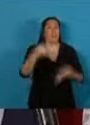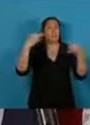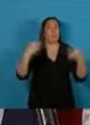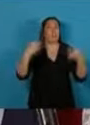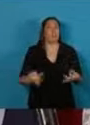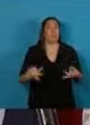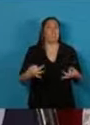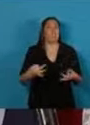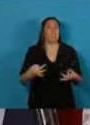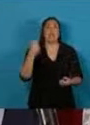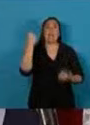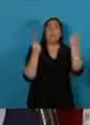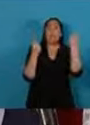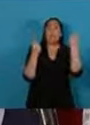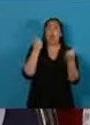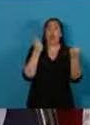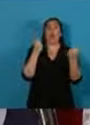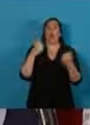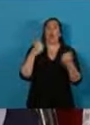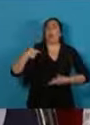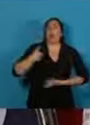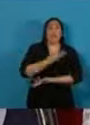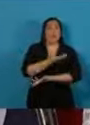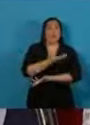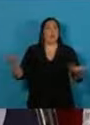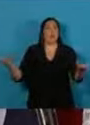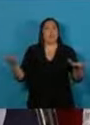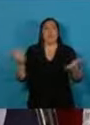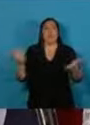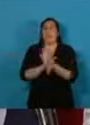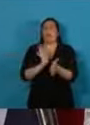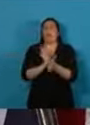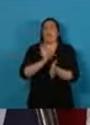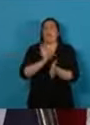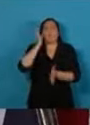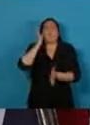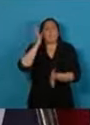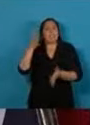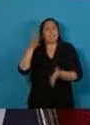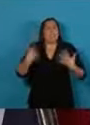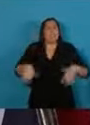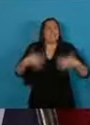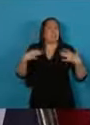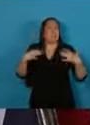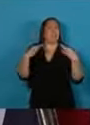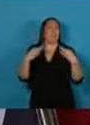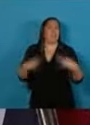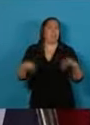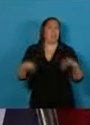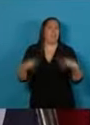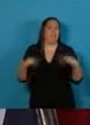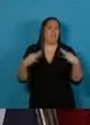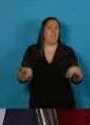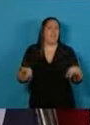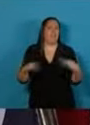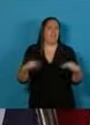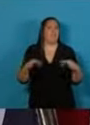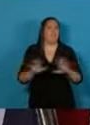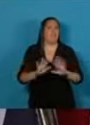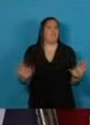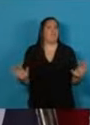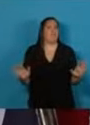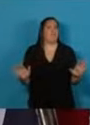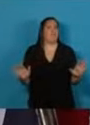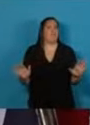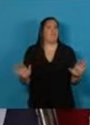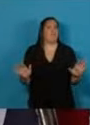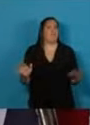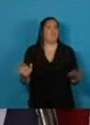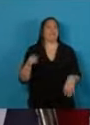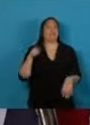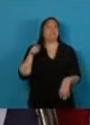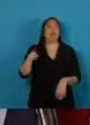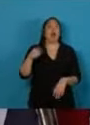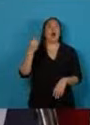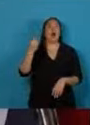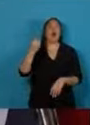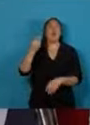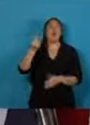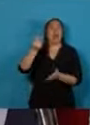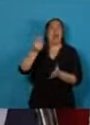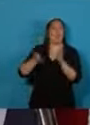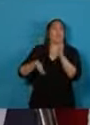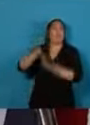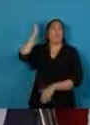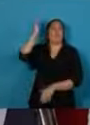tejido social hoy están en estado de extrema fragilidad. Como producto de esa aventura que propició la fuga de